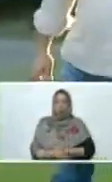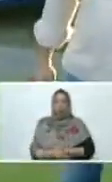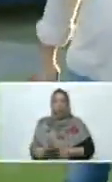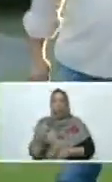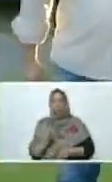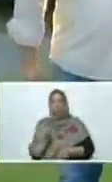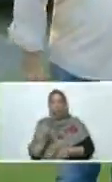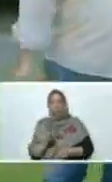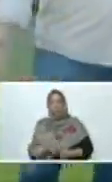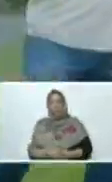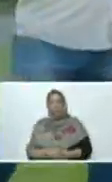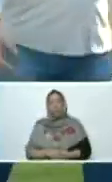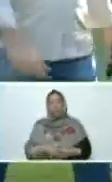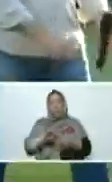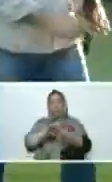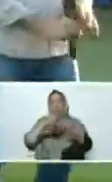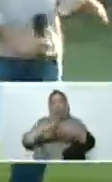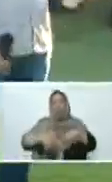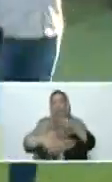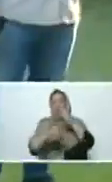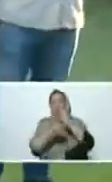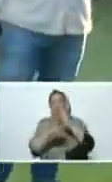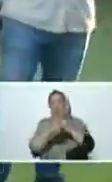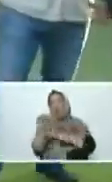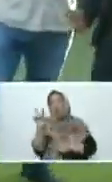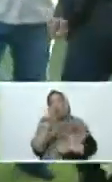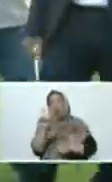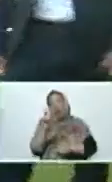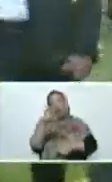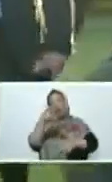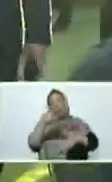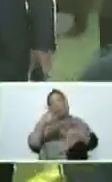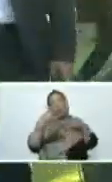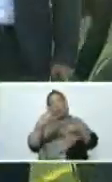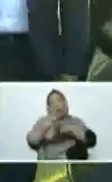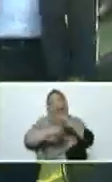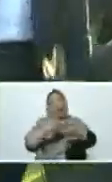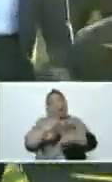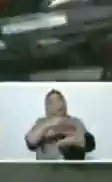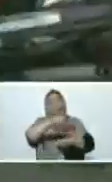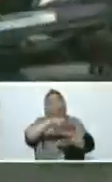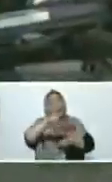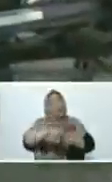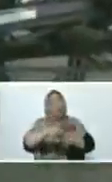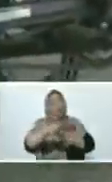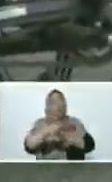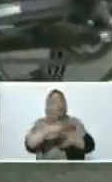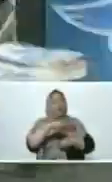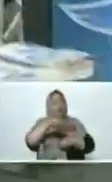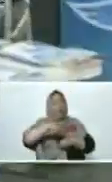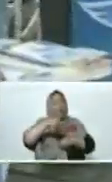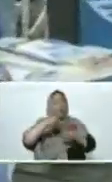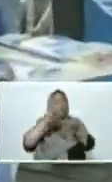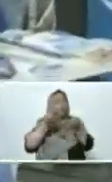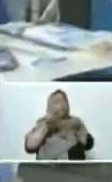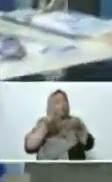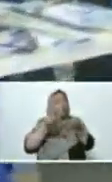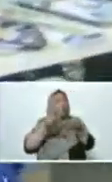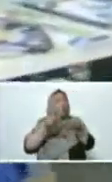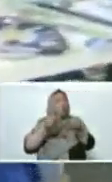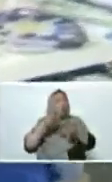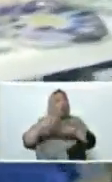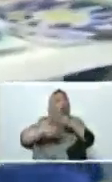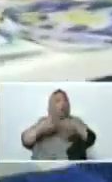Venezuela por tecnología venezolana. Son muchas cosas las que se están haciendo, Hipólito. Y estoy muy